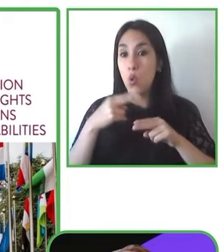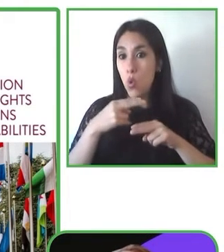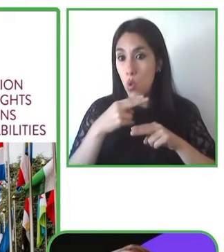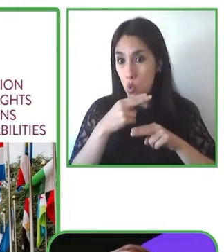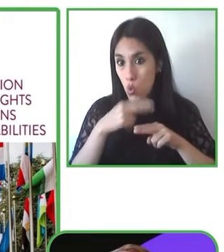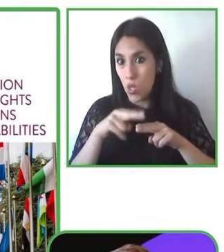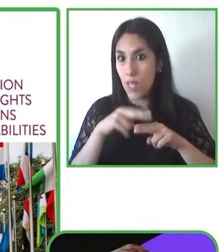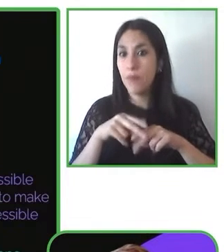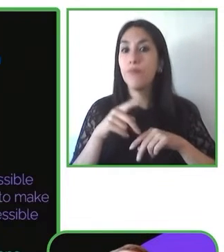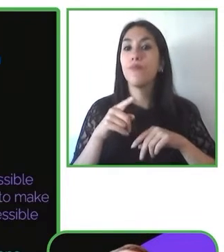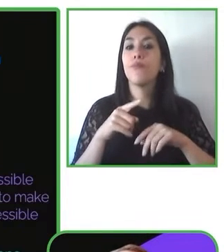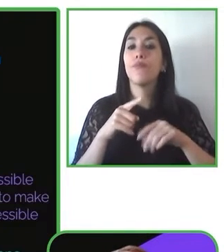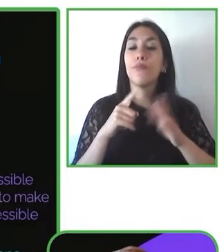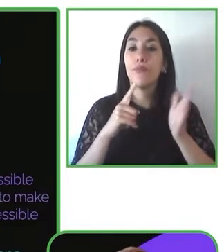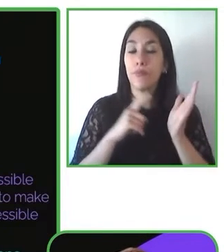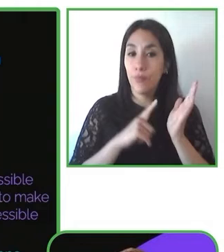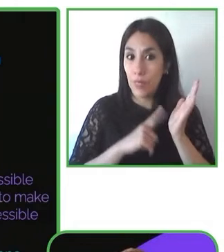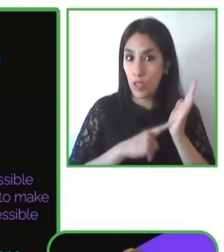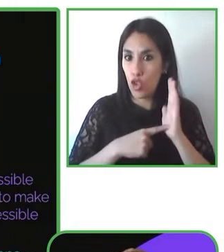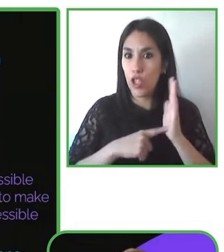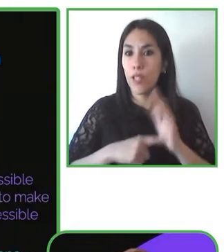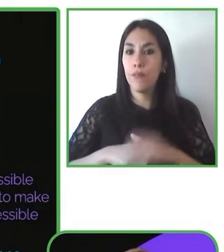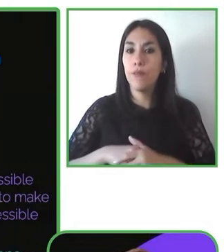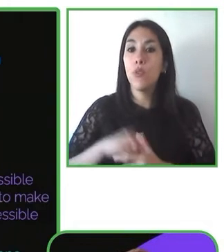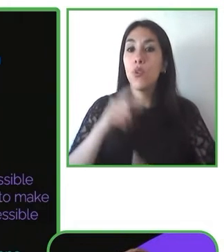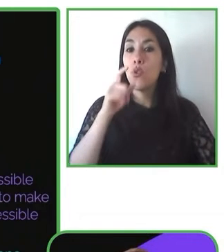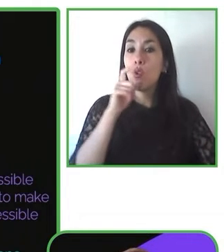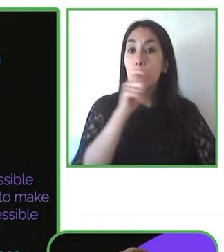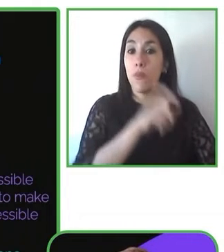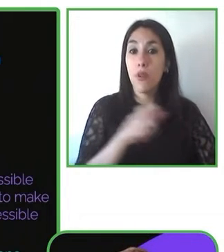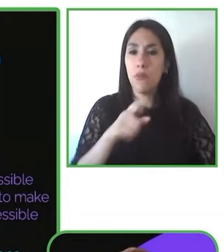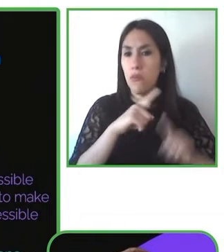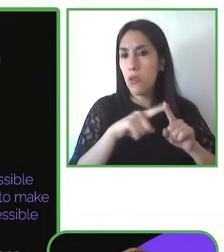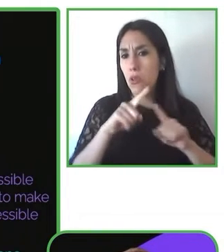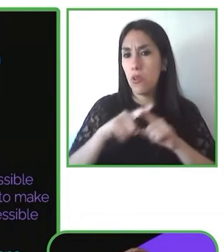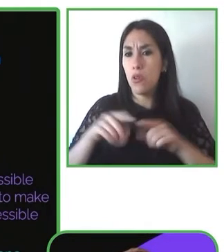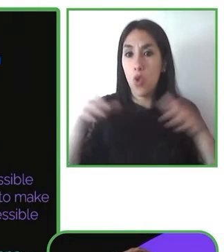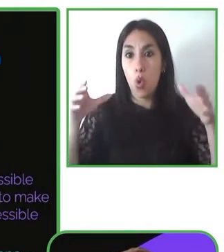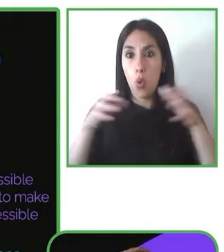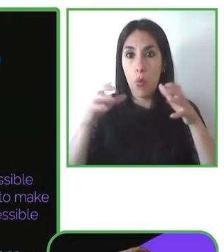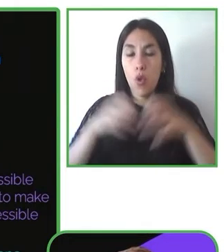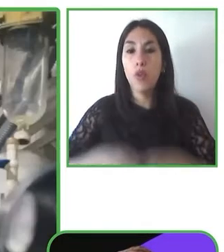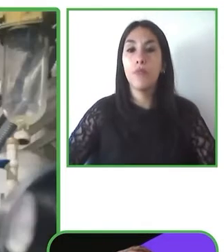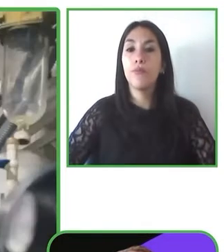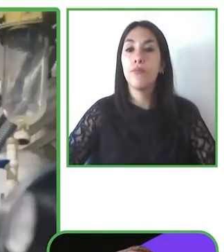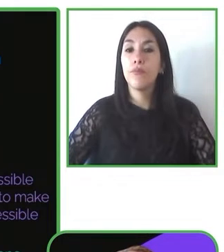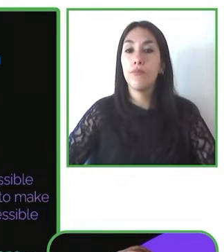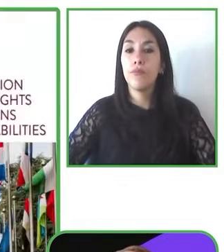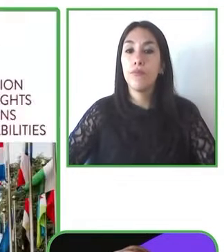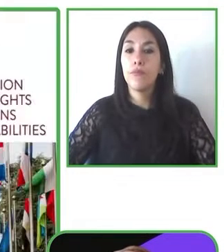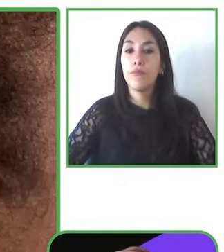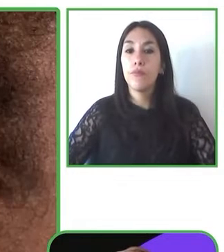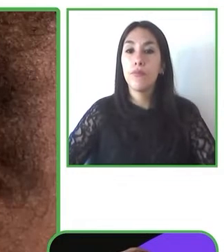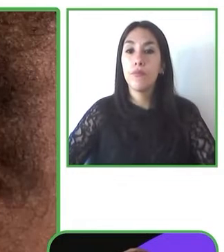personas con diferentes capacidades y que puedan utilizar este tipo de tecnologías. Una atrás, por favor.